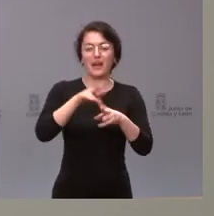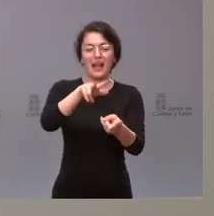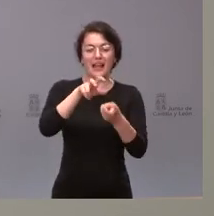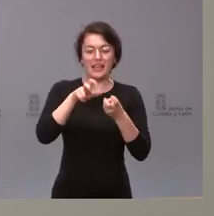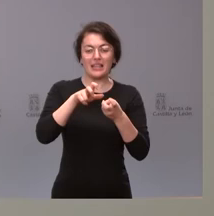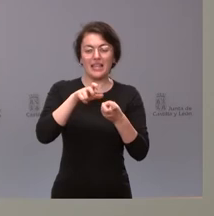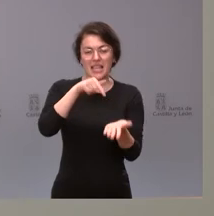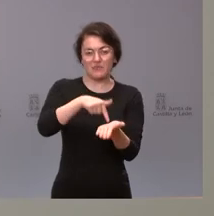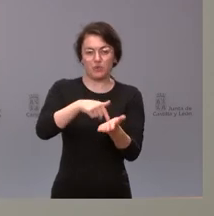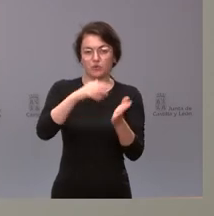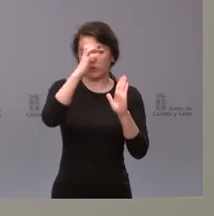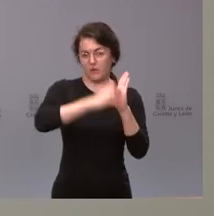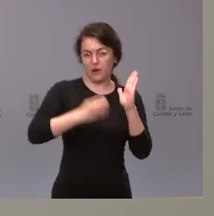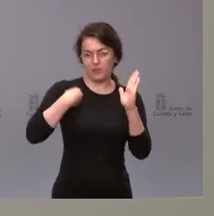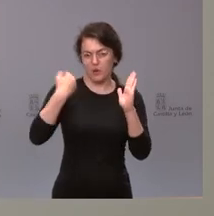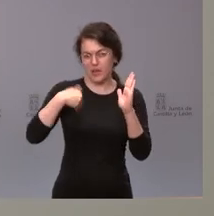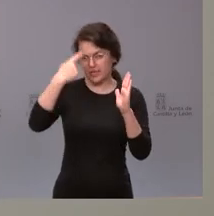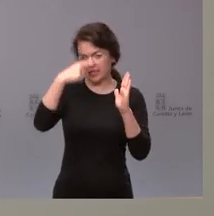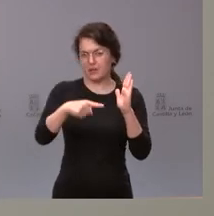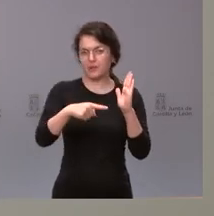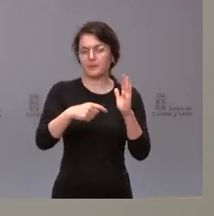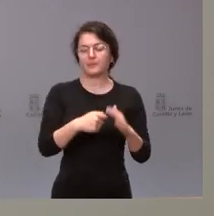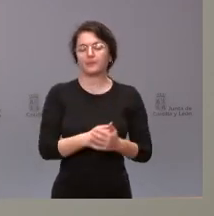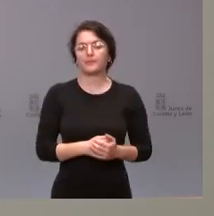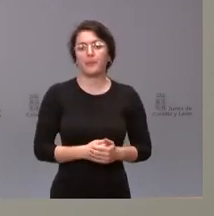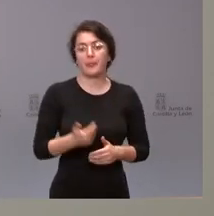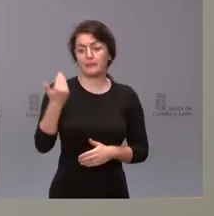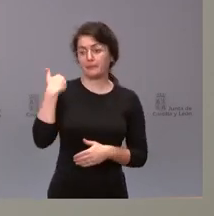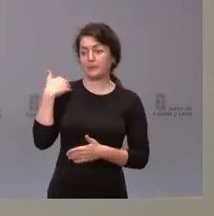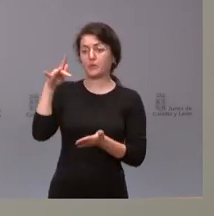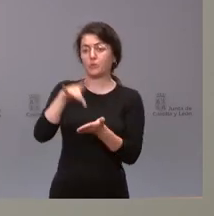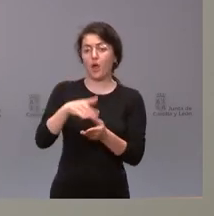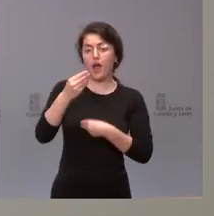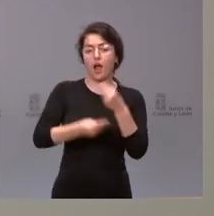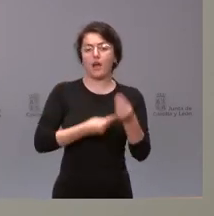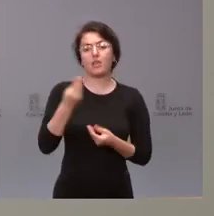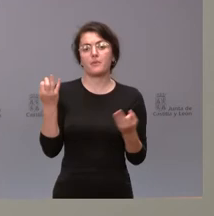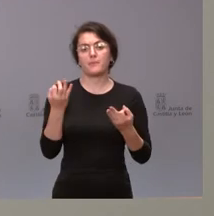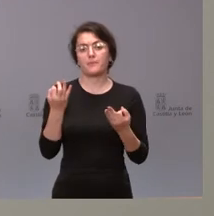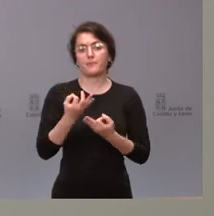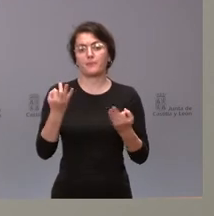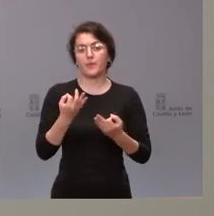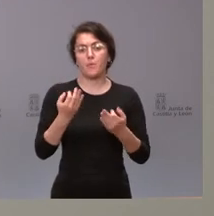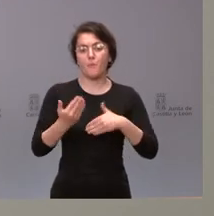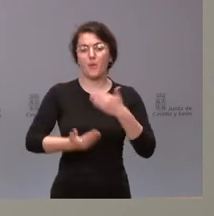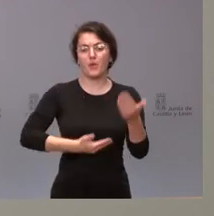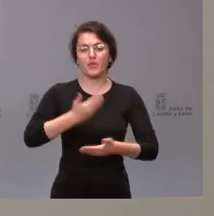conocen y que figura en ese contenido. En su momento lo sometimos al procedimiento de conocimiento y transparencia a través de la